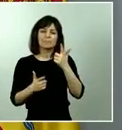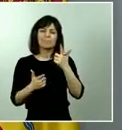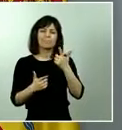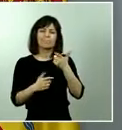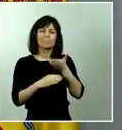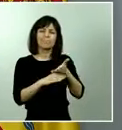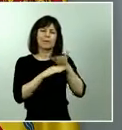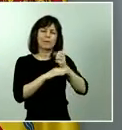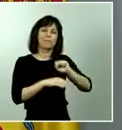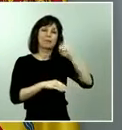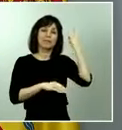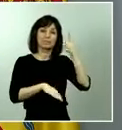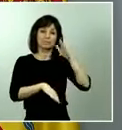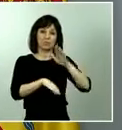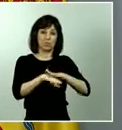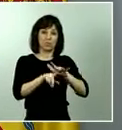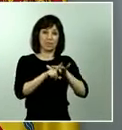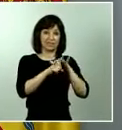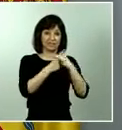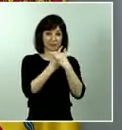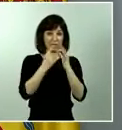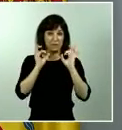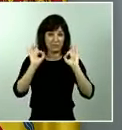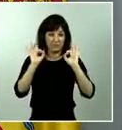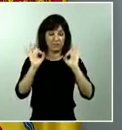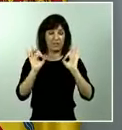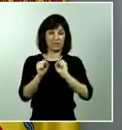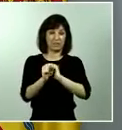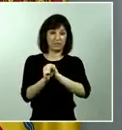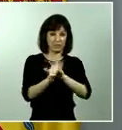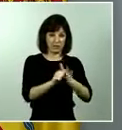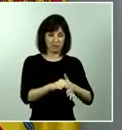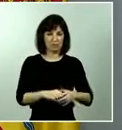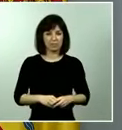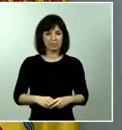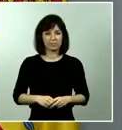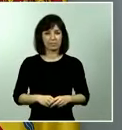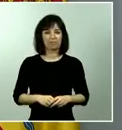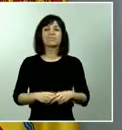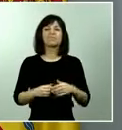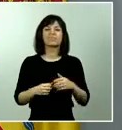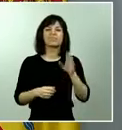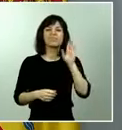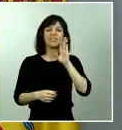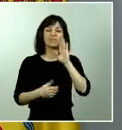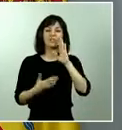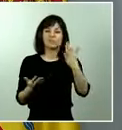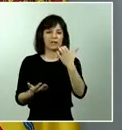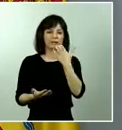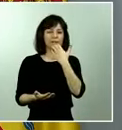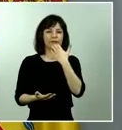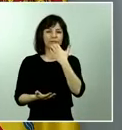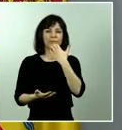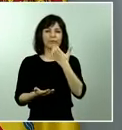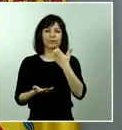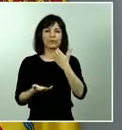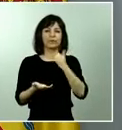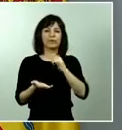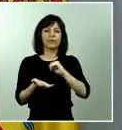situación concreta del coronavirus. Me estoy refiriendo, por ejemplo, al Plan Mayor. Hemos